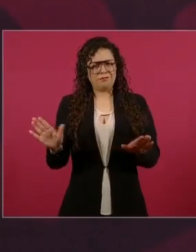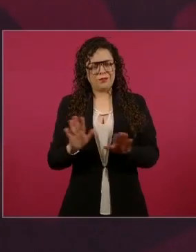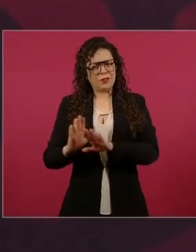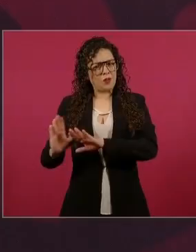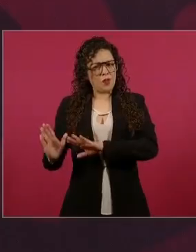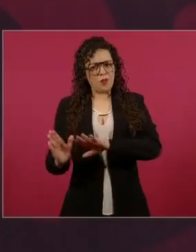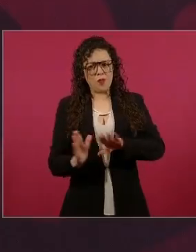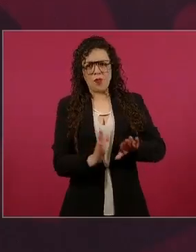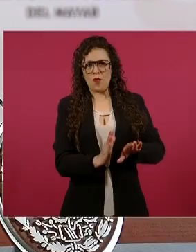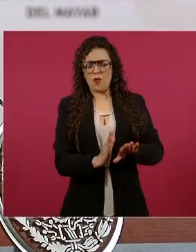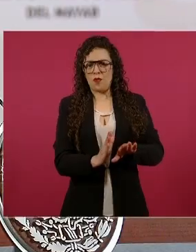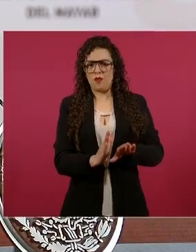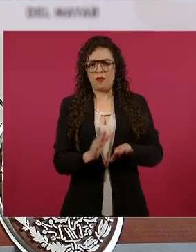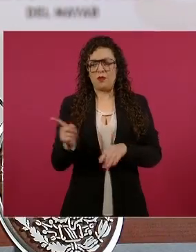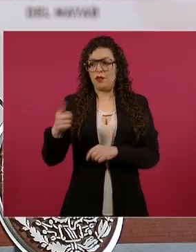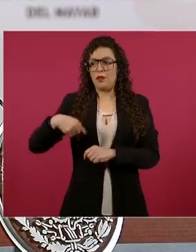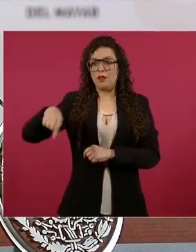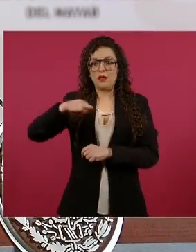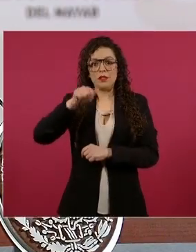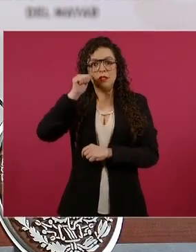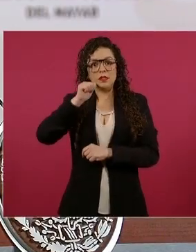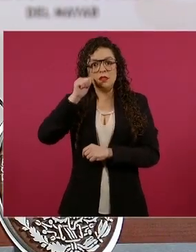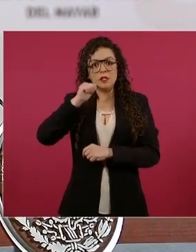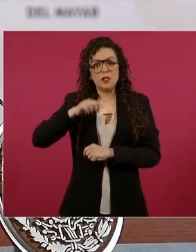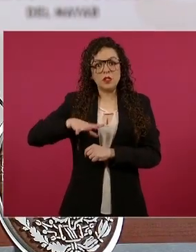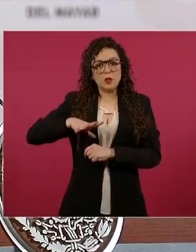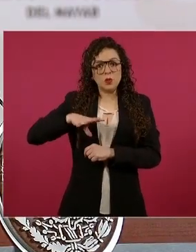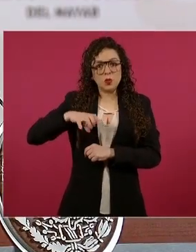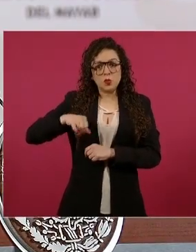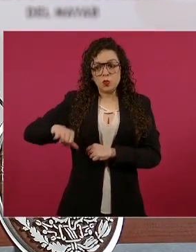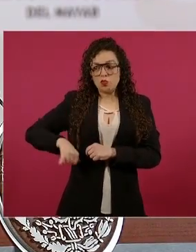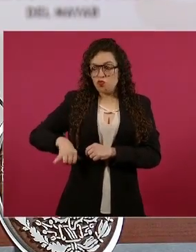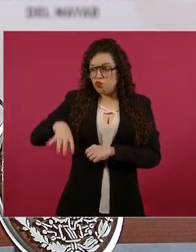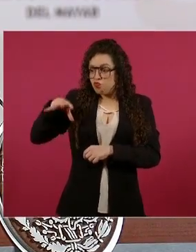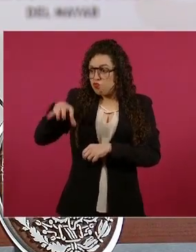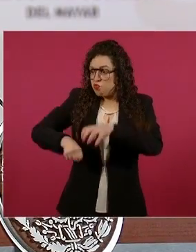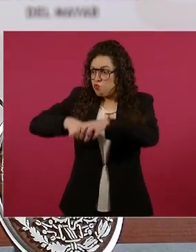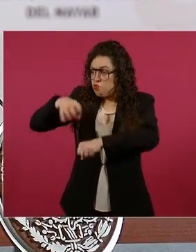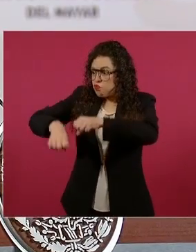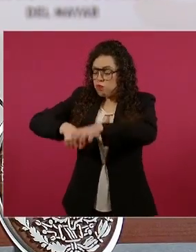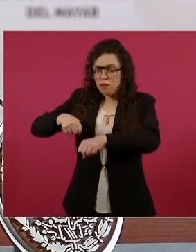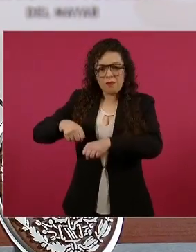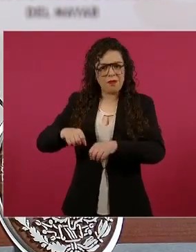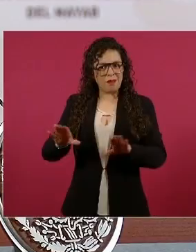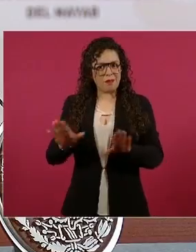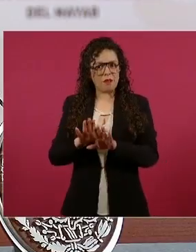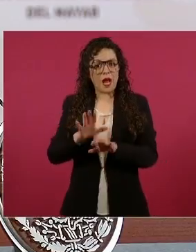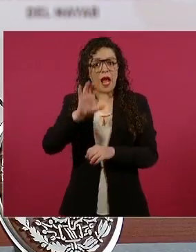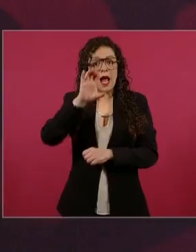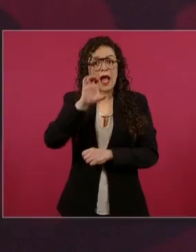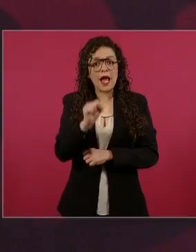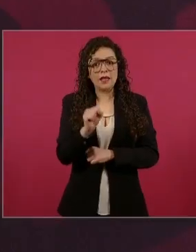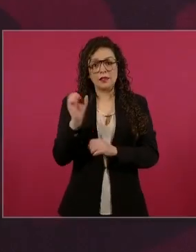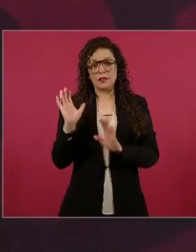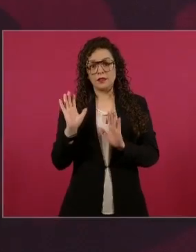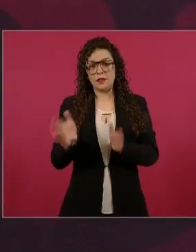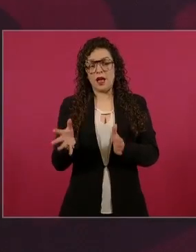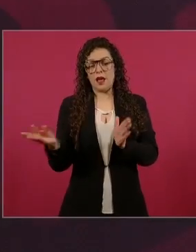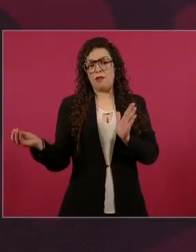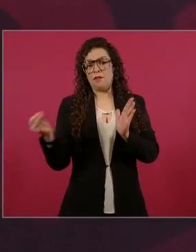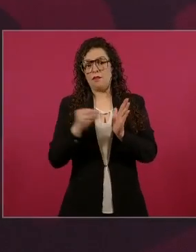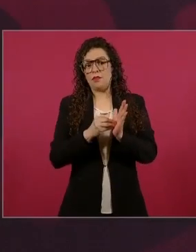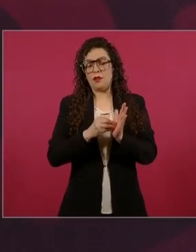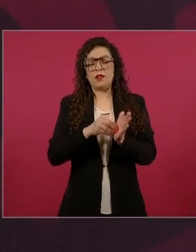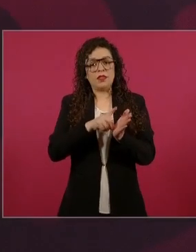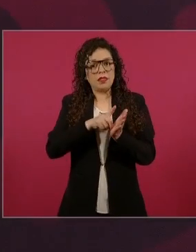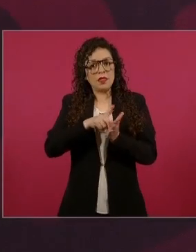con la codicia, con son derechos del pueblo